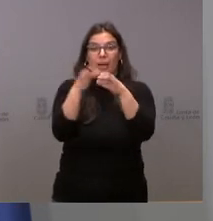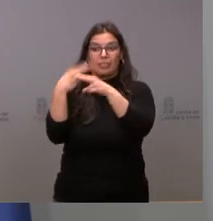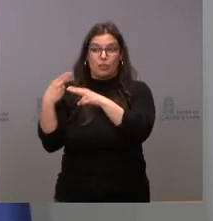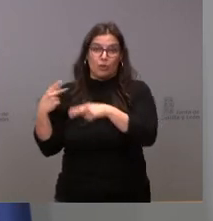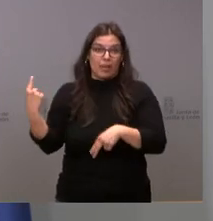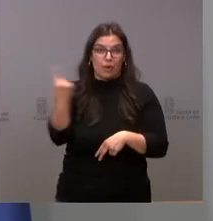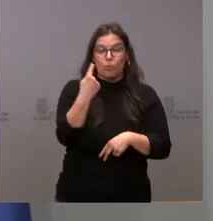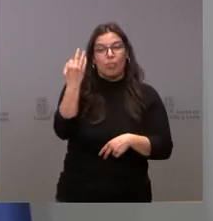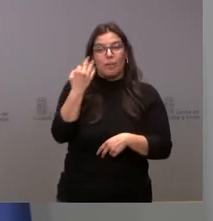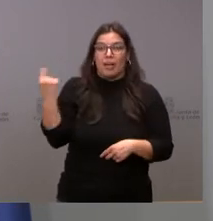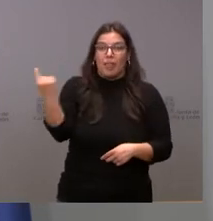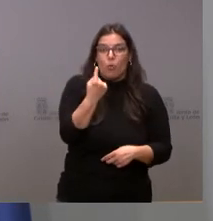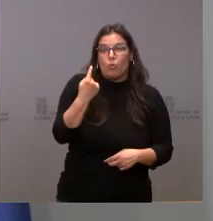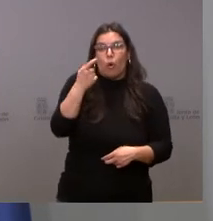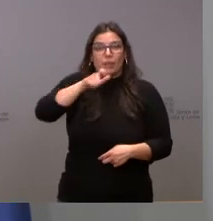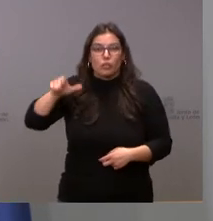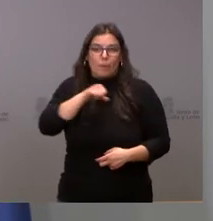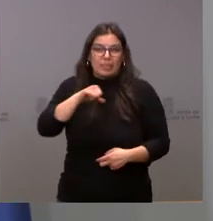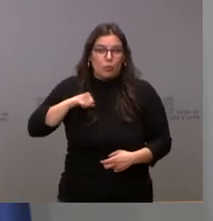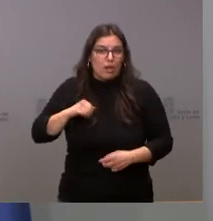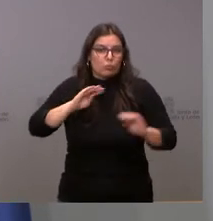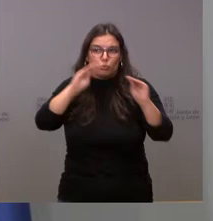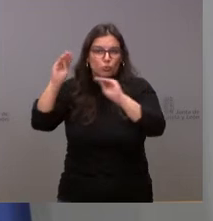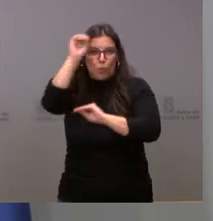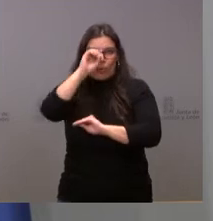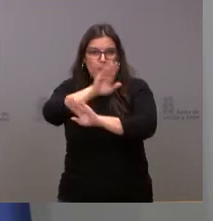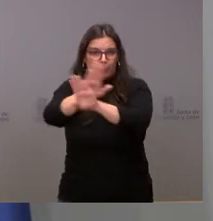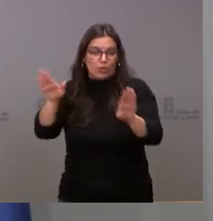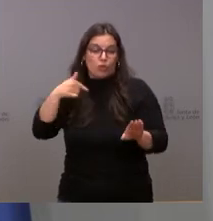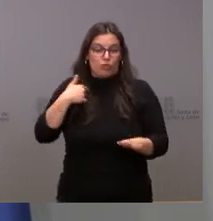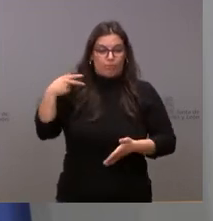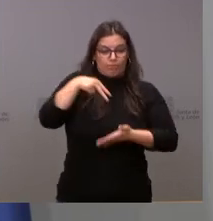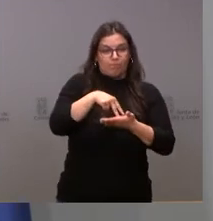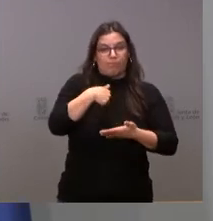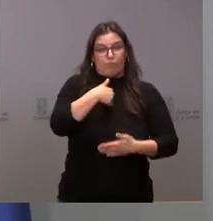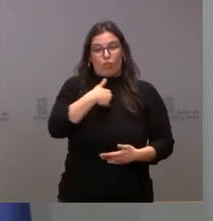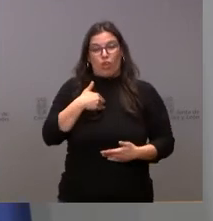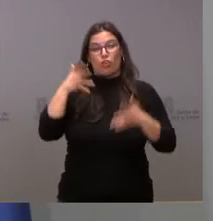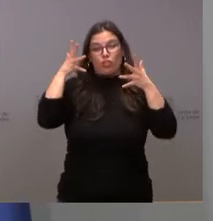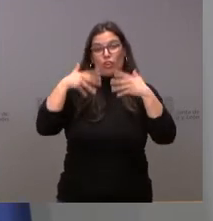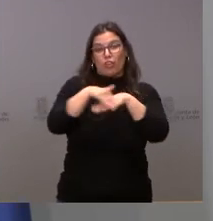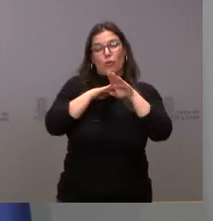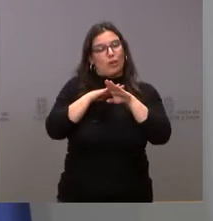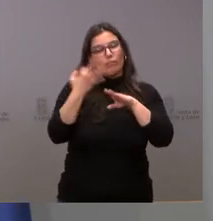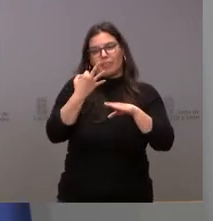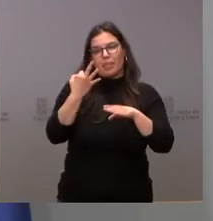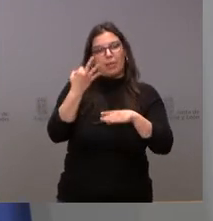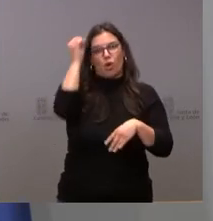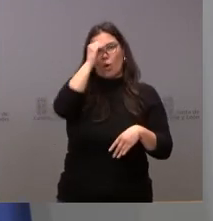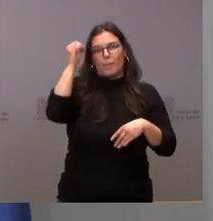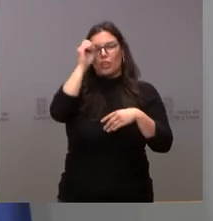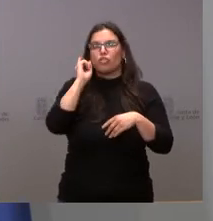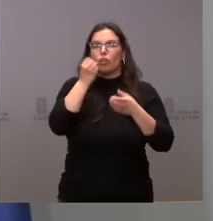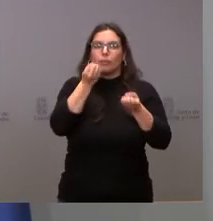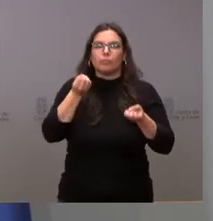a cada partido o a cada ciudadano o a cada persona. Yo creo que desde esta tribuna, que es el Consejo de Gobierno, debemos hacer una valoración de